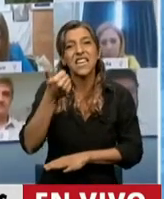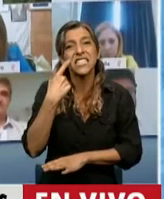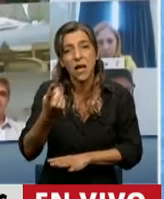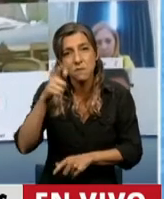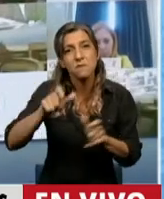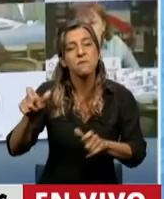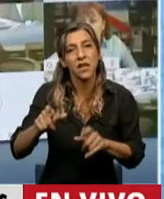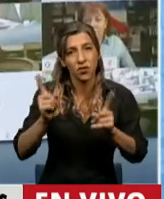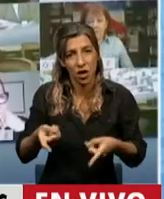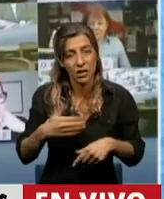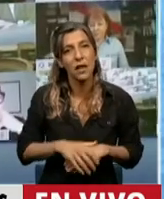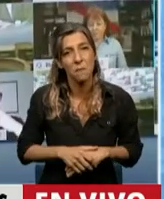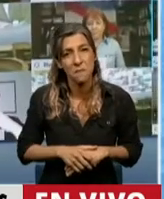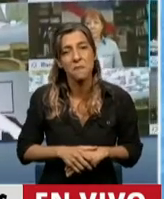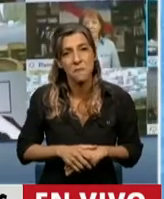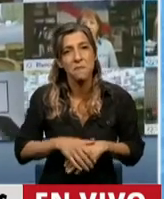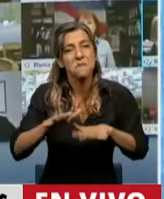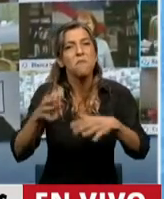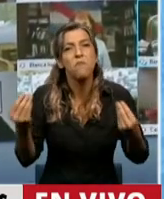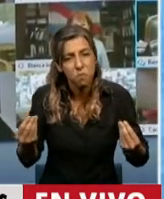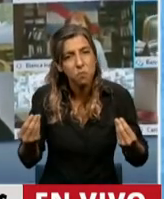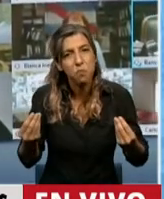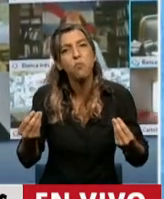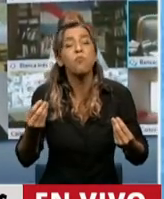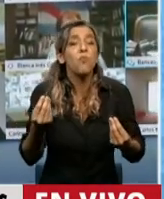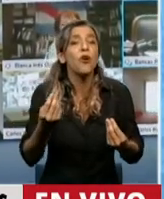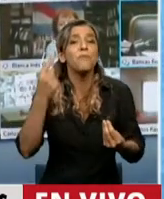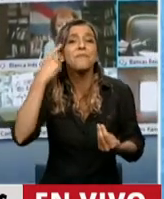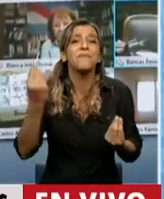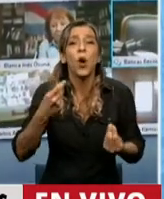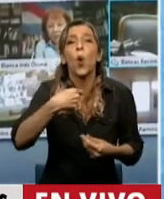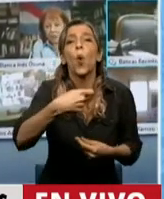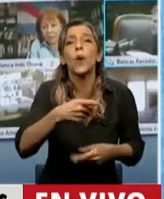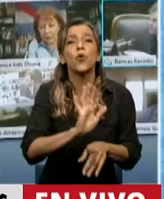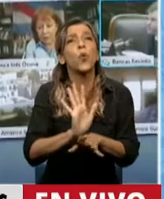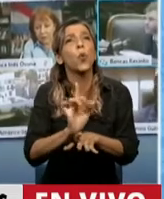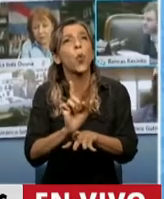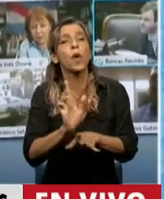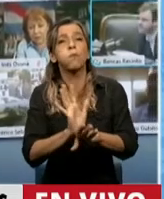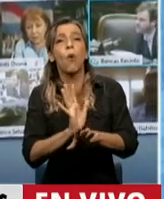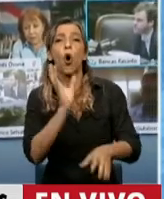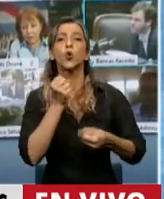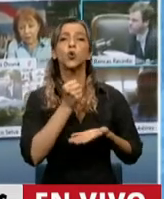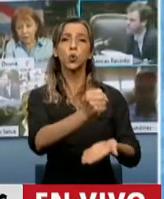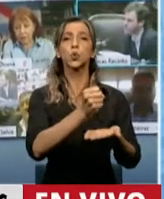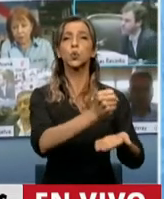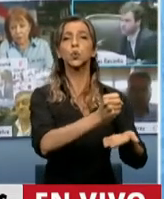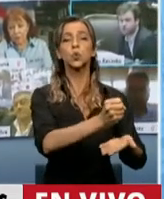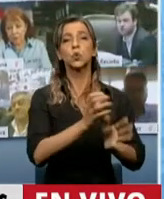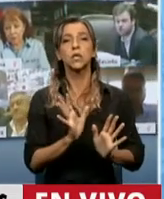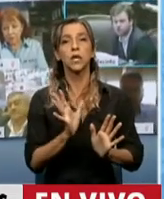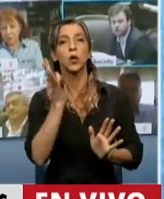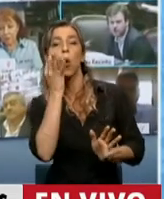defensa de las jubilaciones, porque la jubilación no es un subsidio, no es una